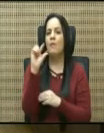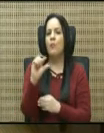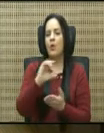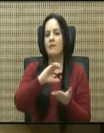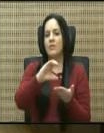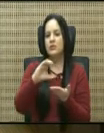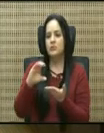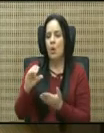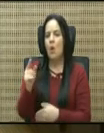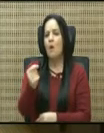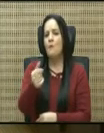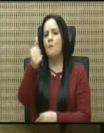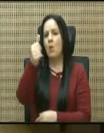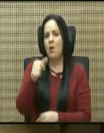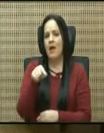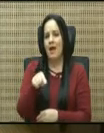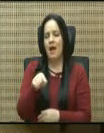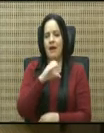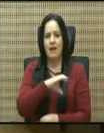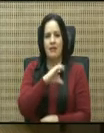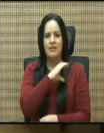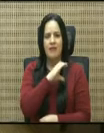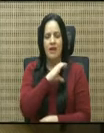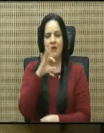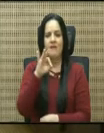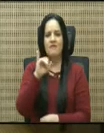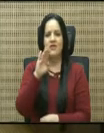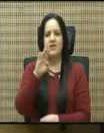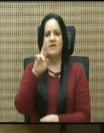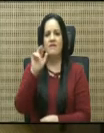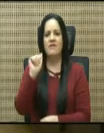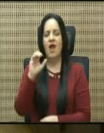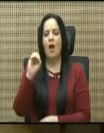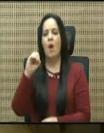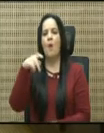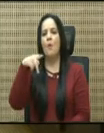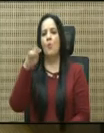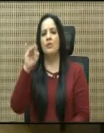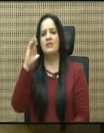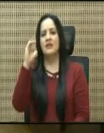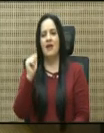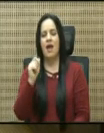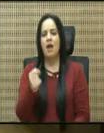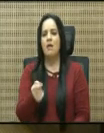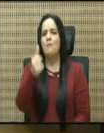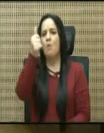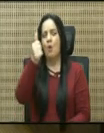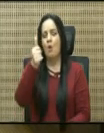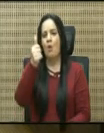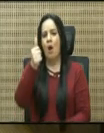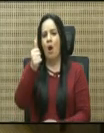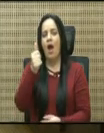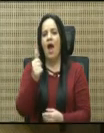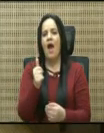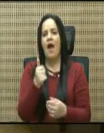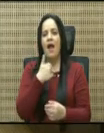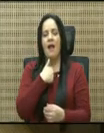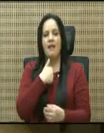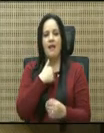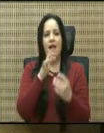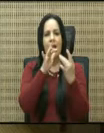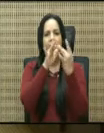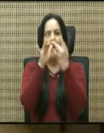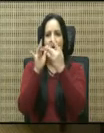en la poca calidad de fibra óptica y en el poco alcance que tiene, sobre todo en las zonas rurales de Costa Rica. He